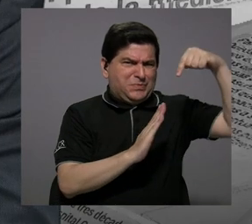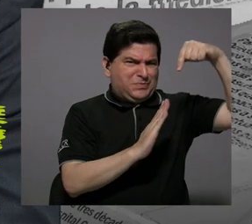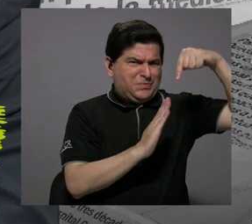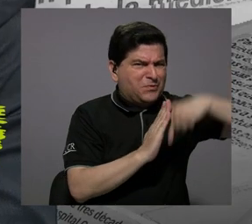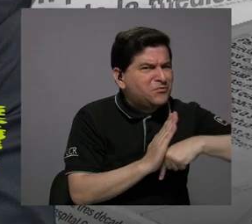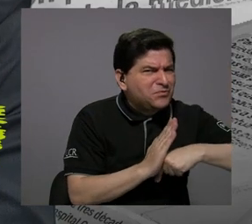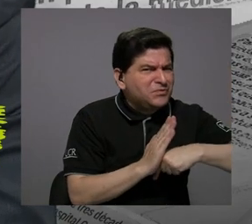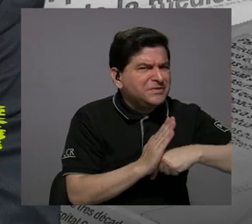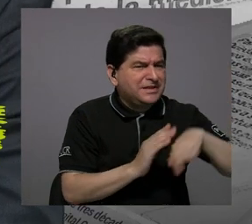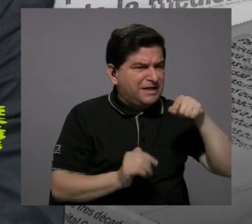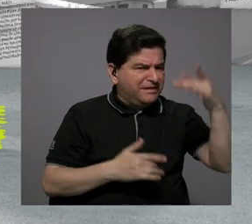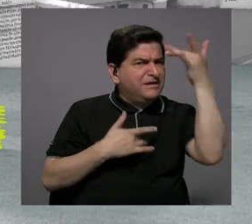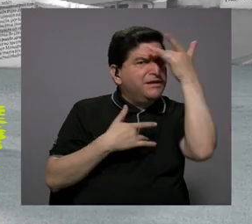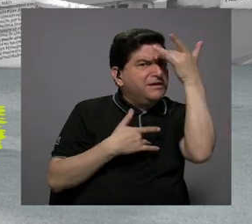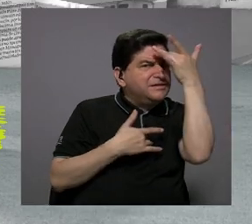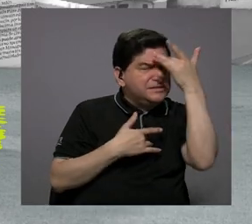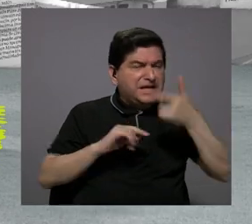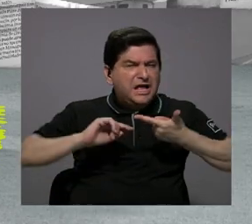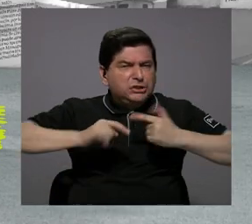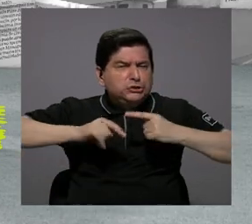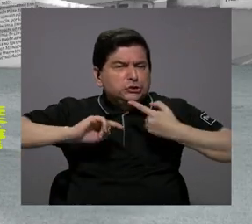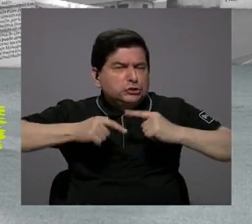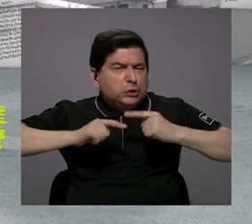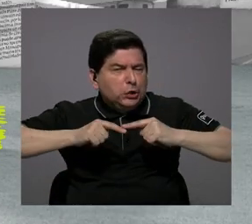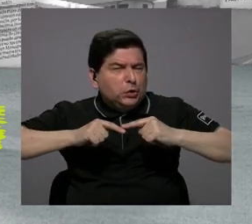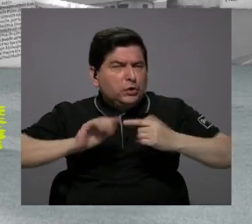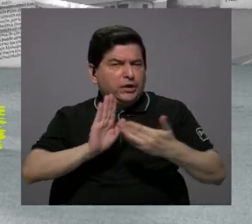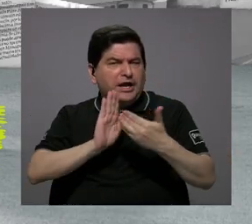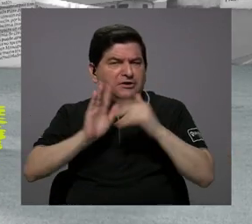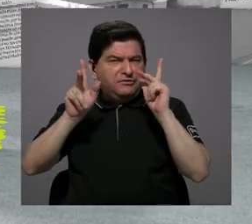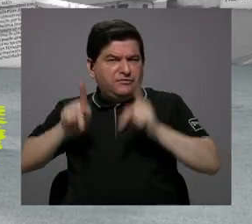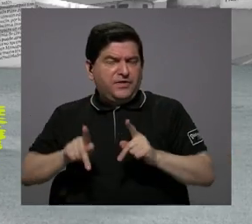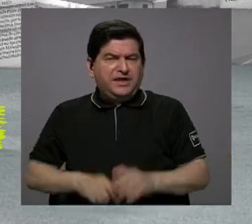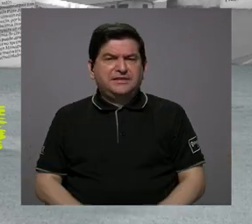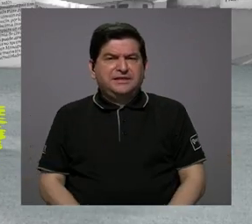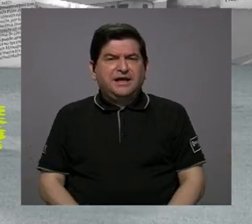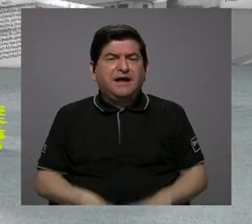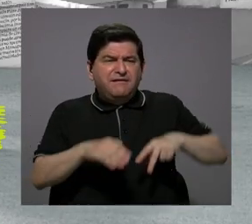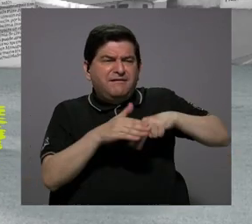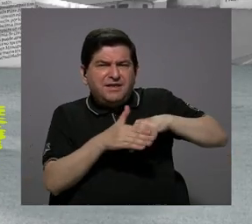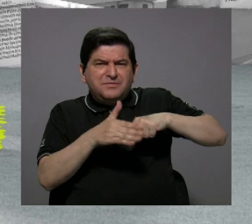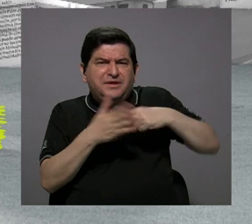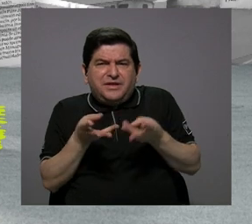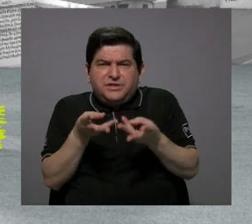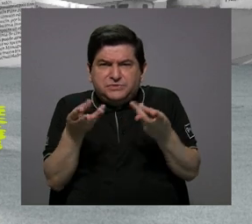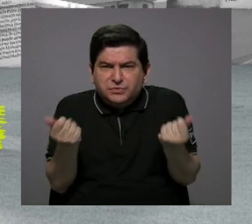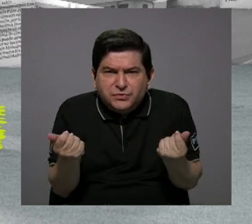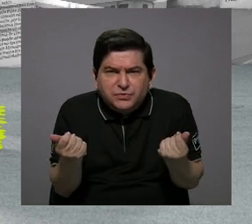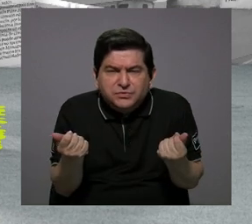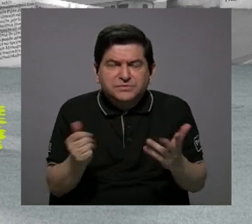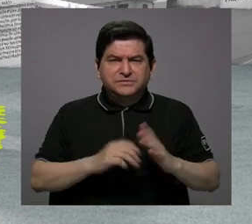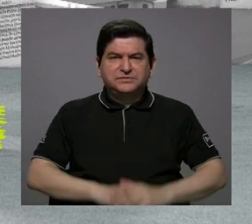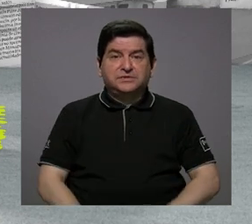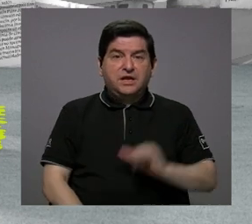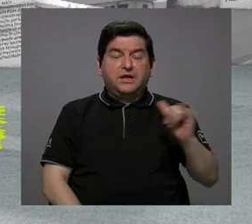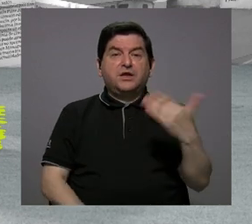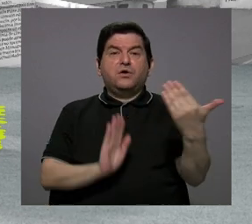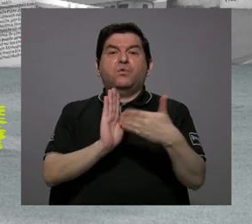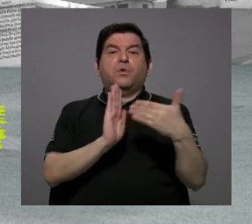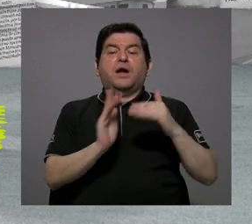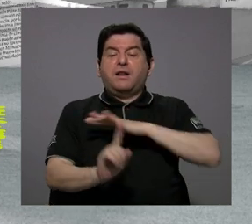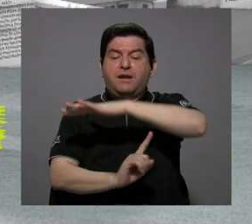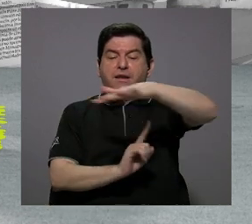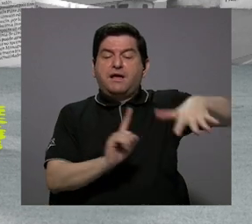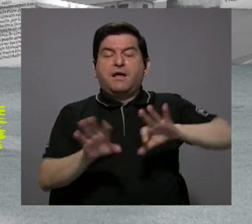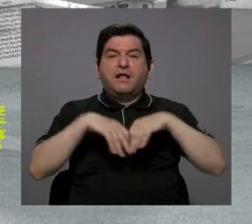es esta patología, el dolor que está sufriendo la persona, el impedimento, también la afectación en su